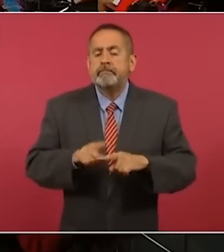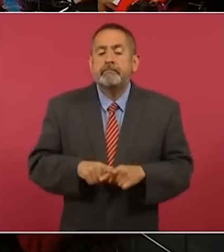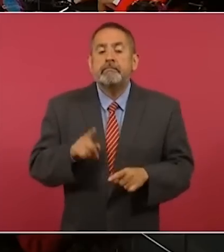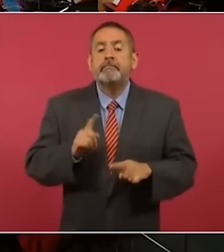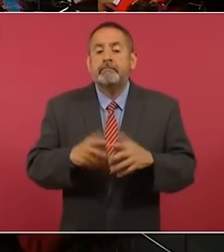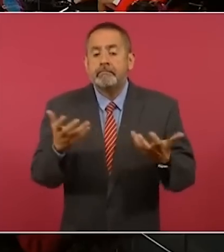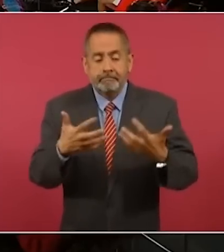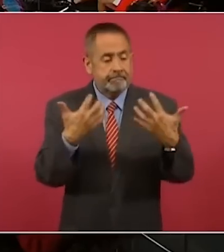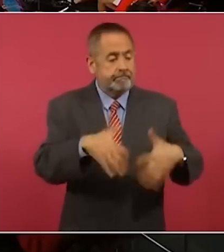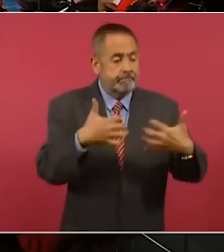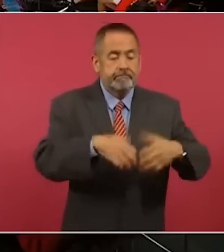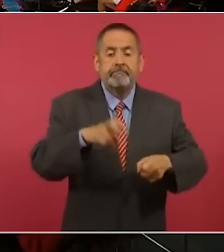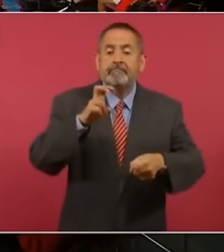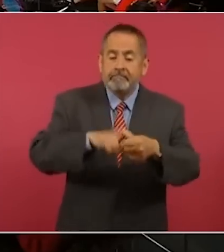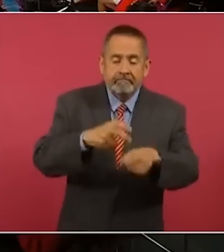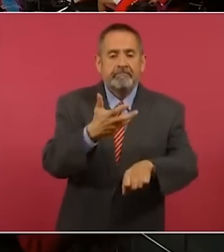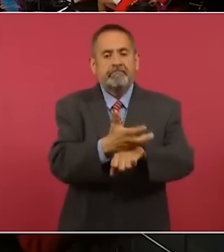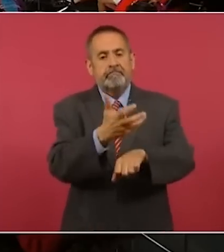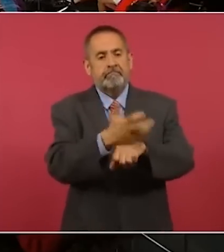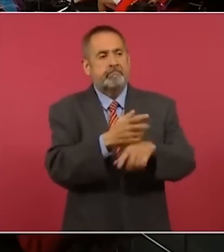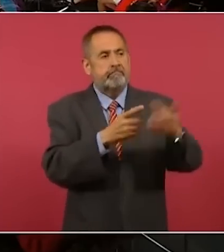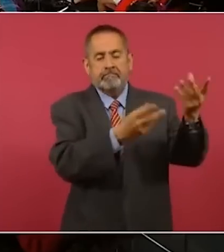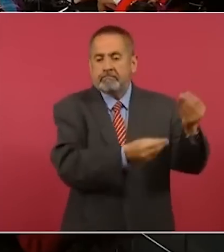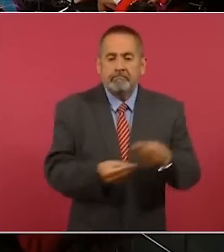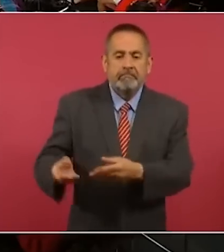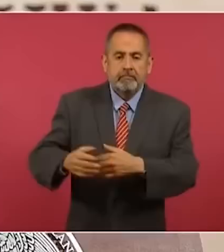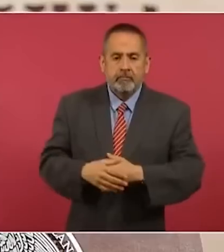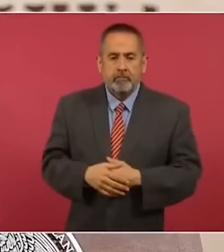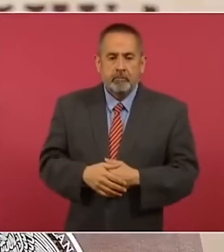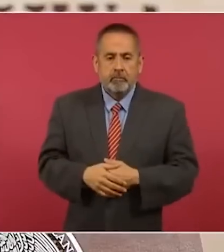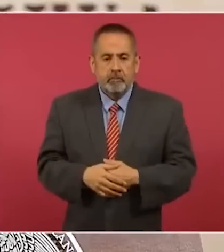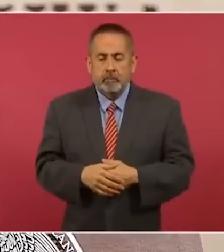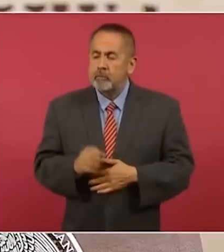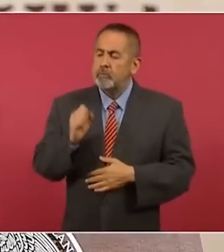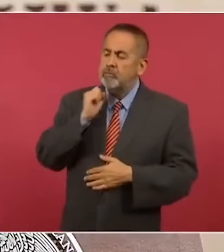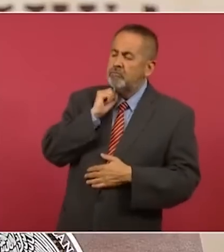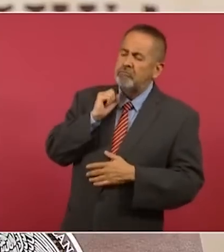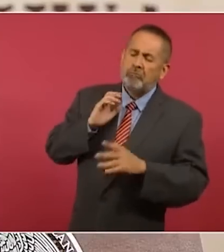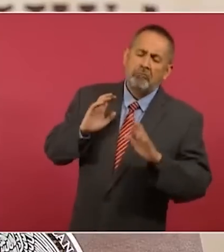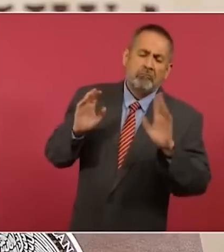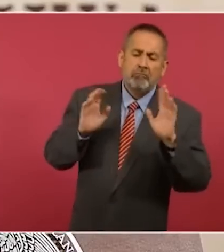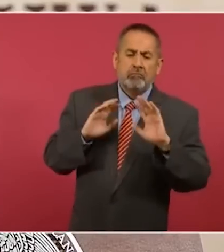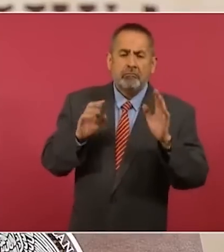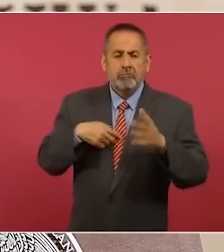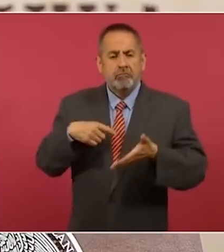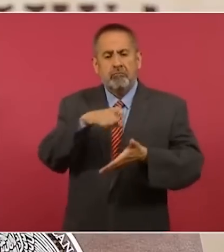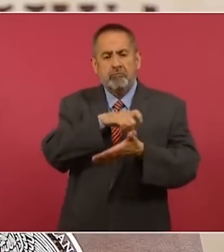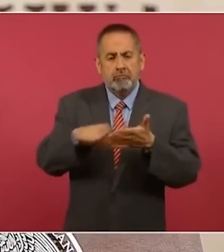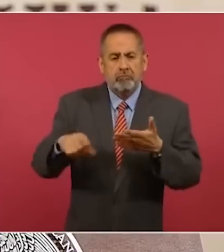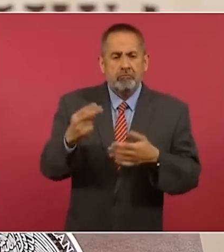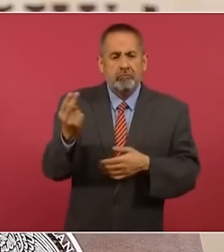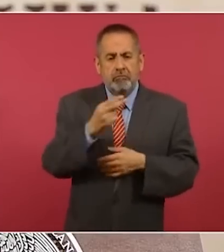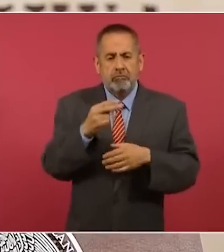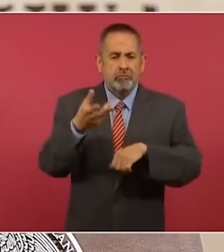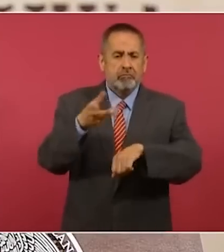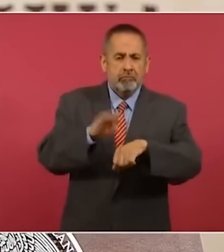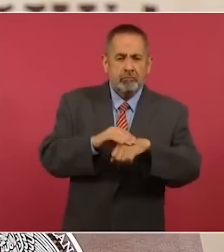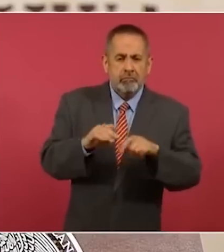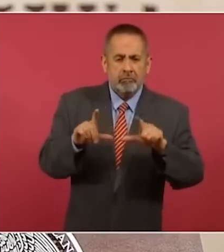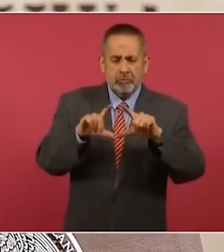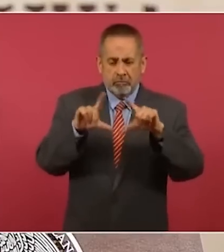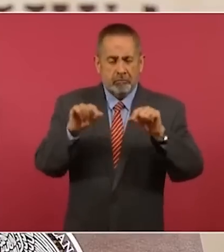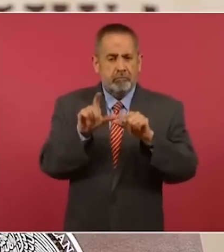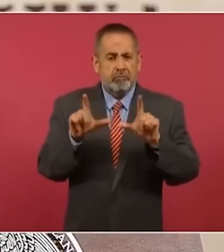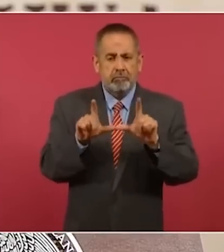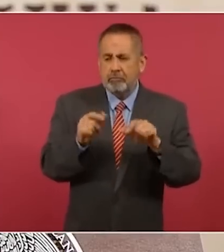producidas y vendidas en Estados Unidos. Dice el senador Graham, en Estados Unidos, pues para comprar un arma necesitas una licencia de armas de